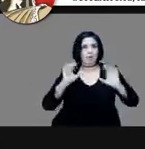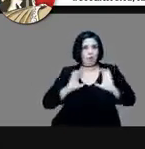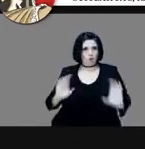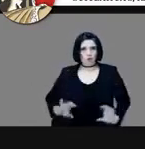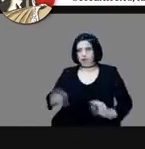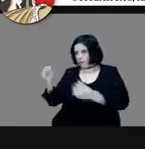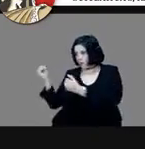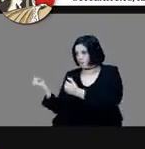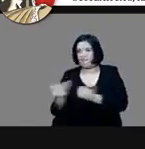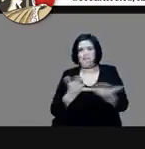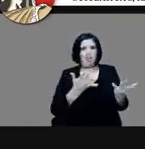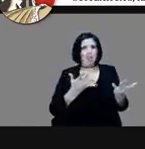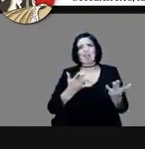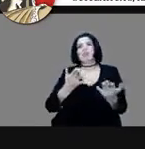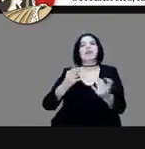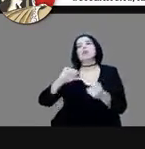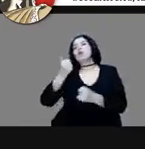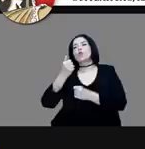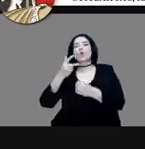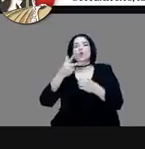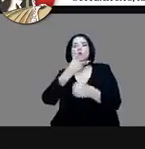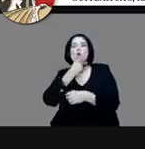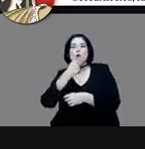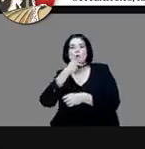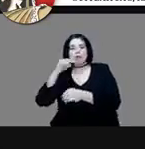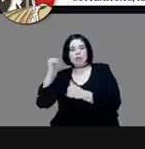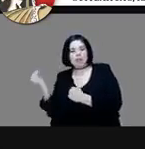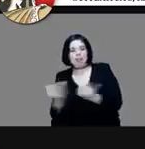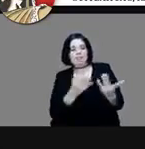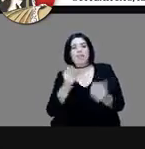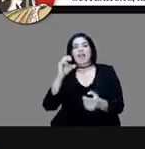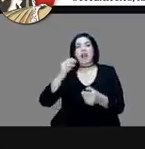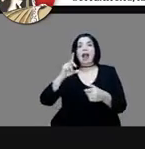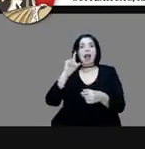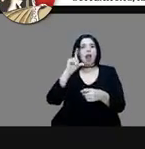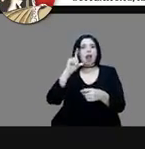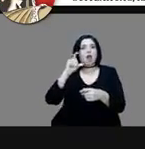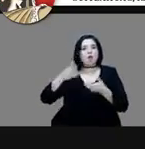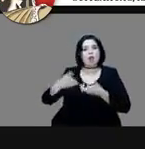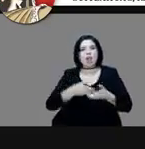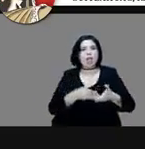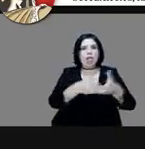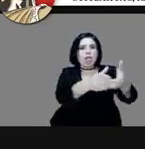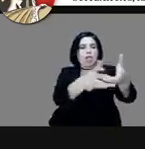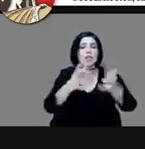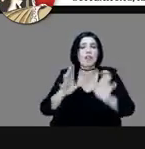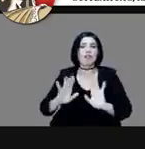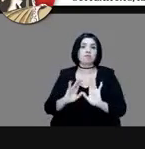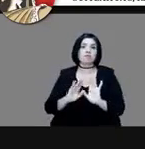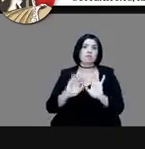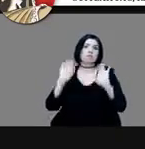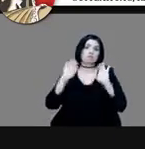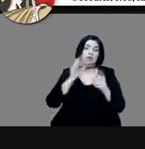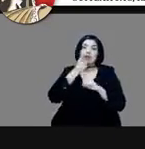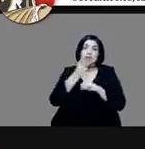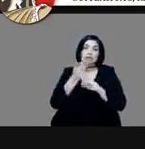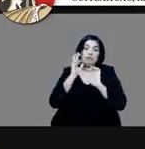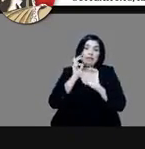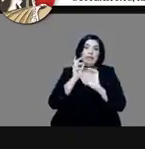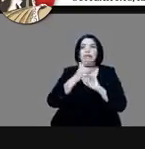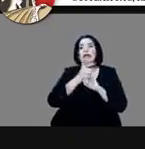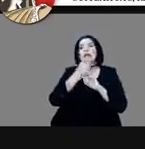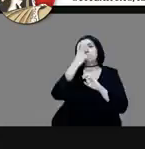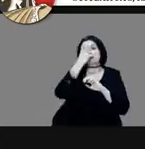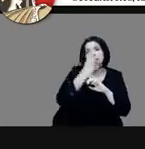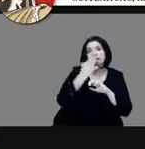Watson de Tlatelolco, en fin. El hecho es que planean la noche, esa triste noche de la noche